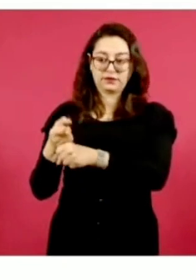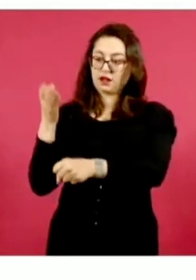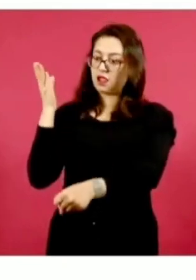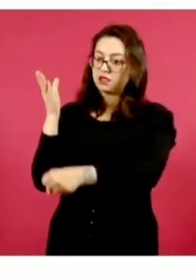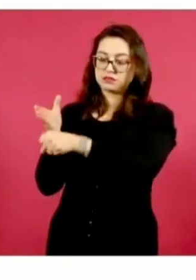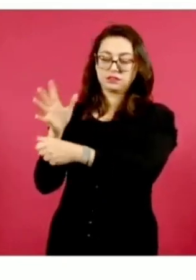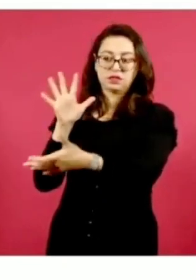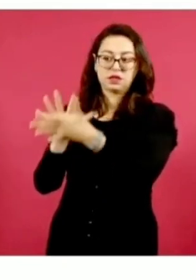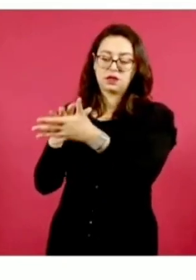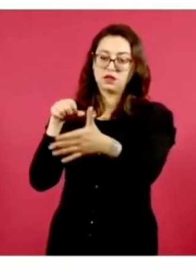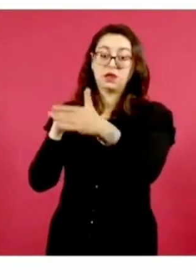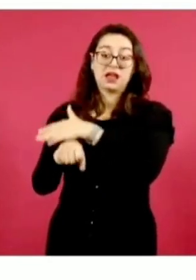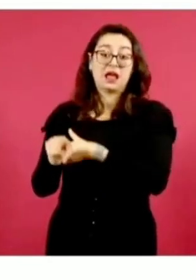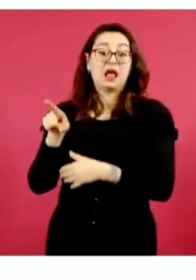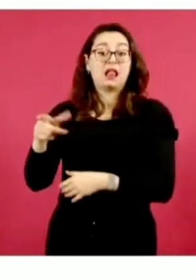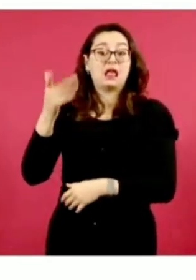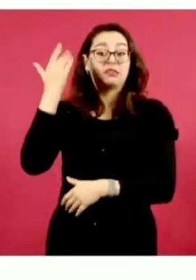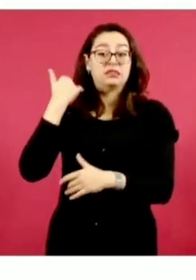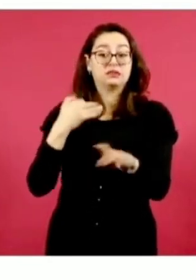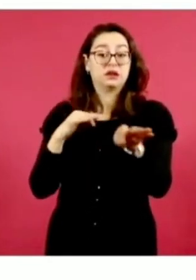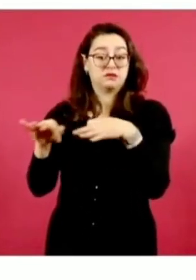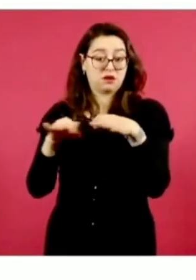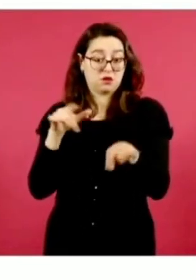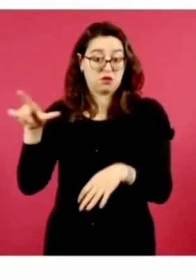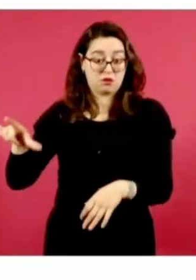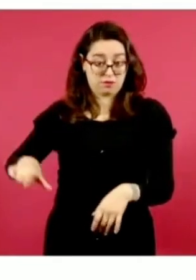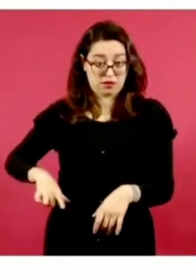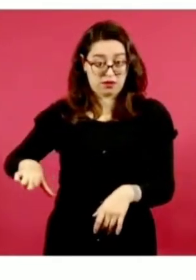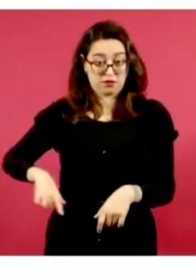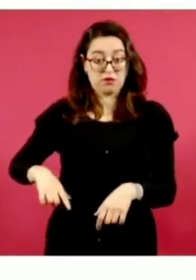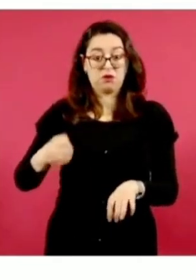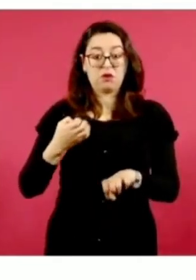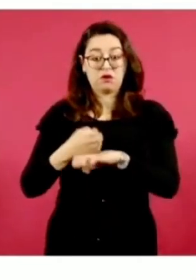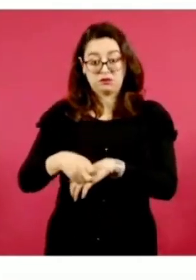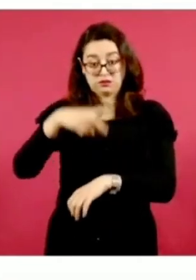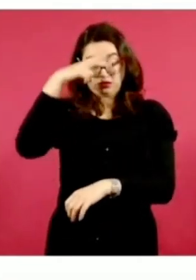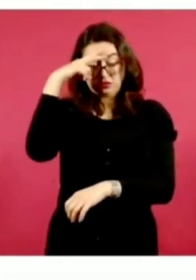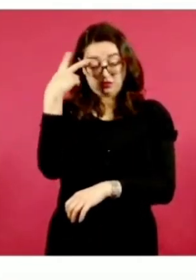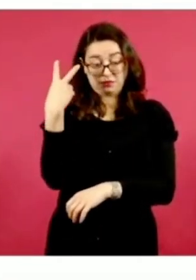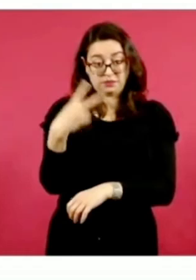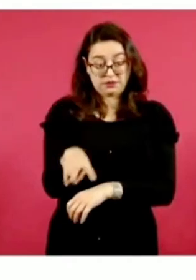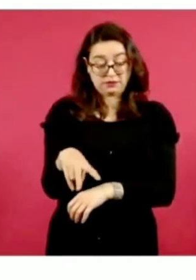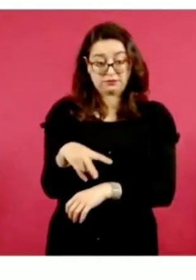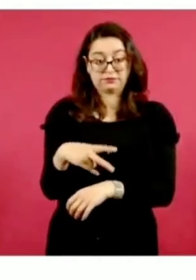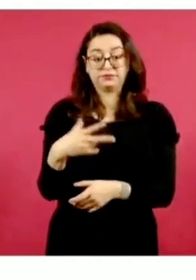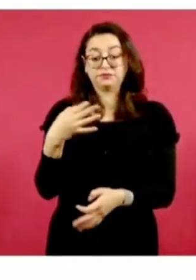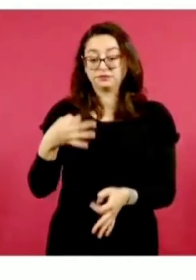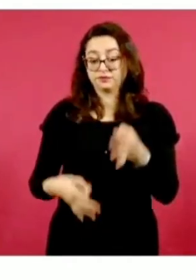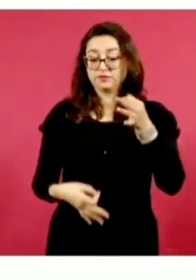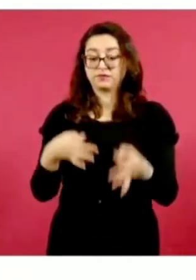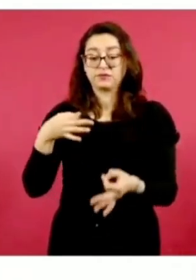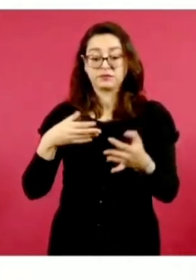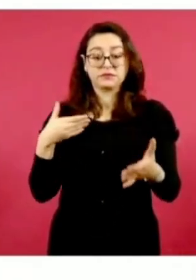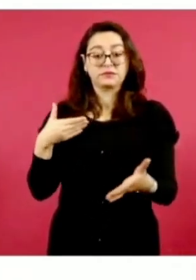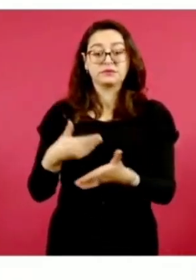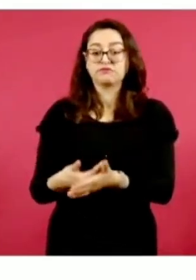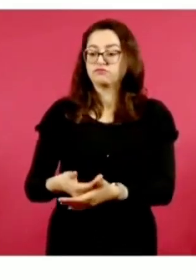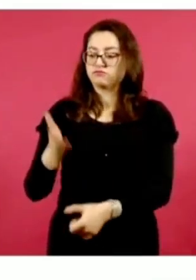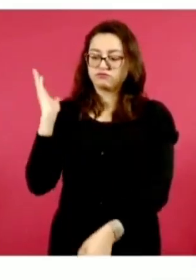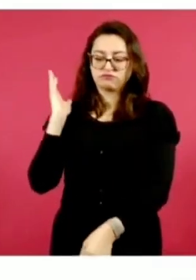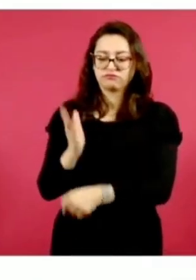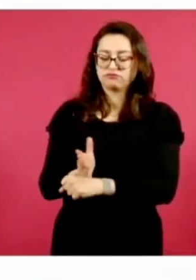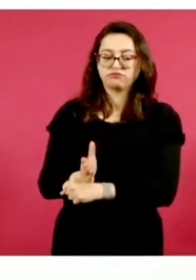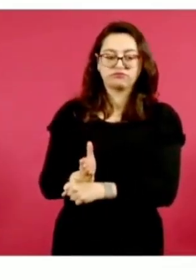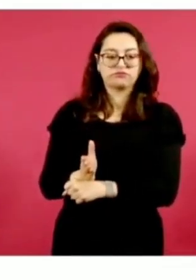municipio de Catzingo, Estado de México, mediante un procedimiento abreviado, fue sentenciado